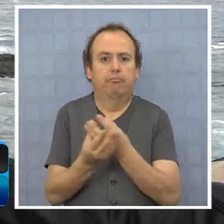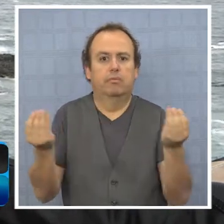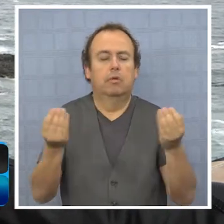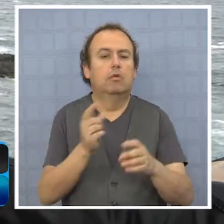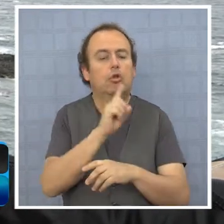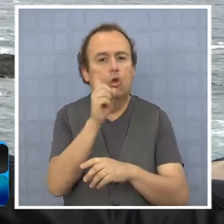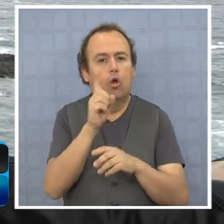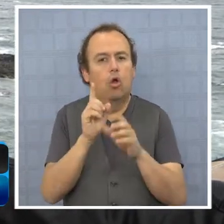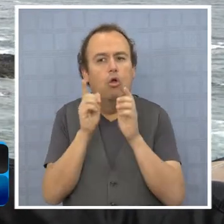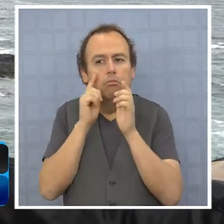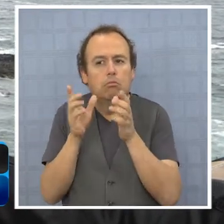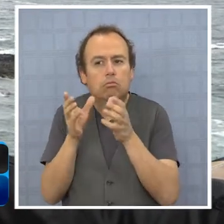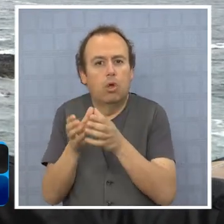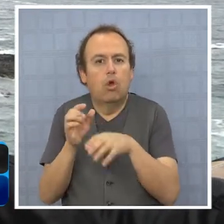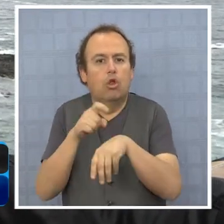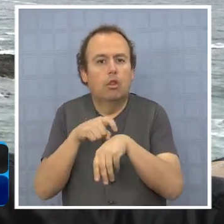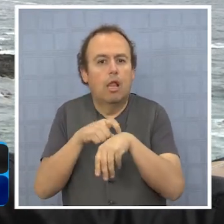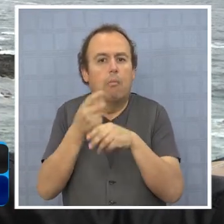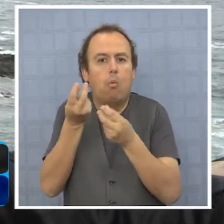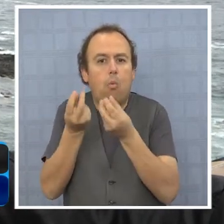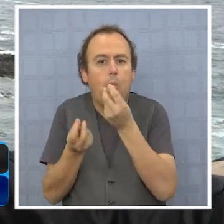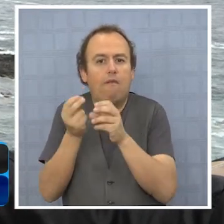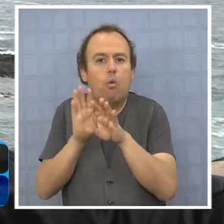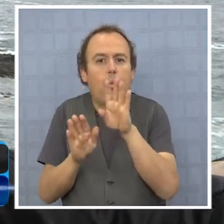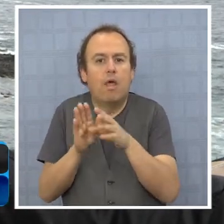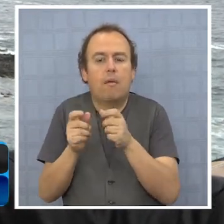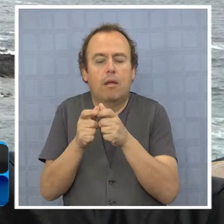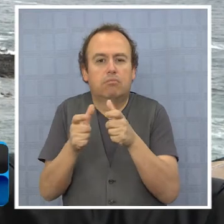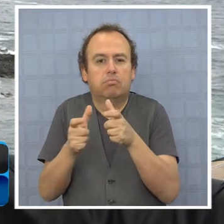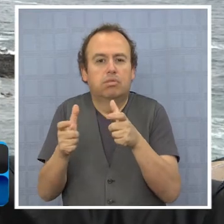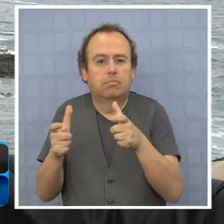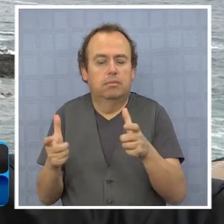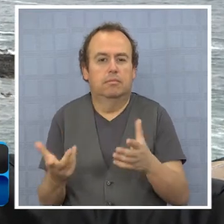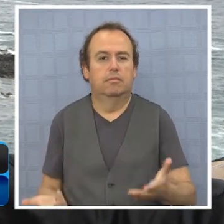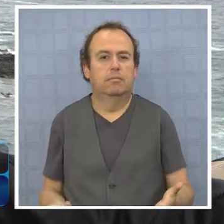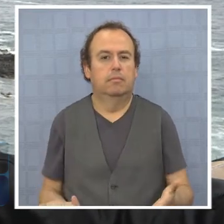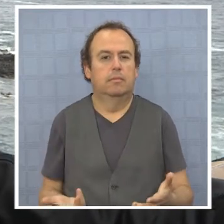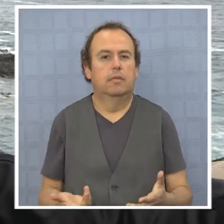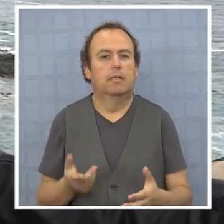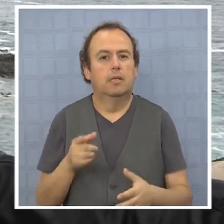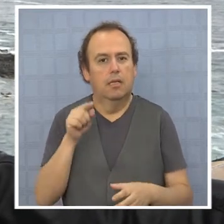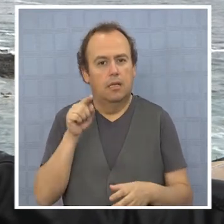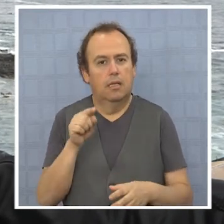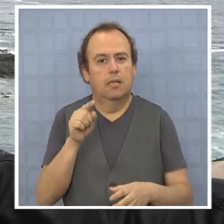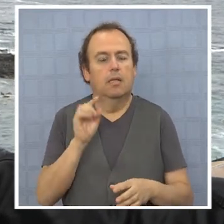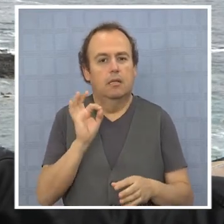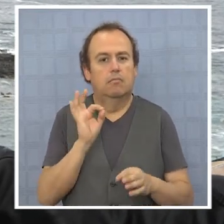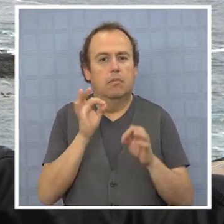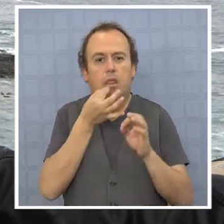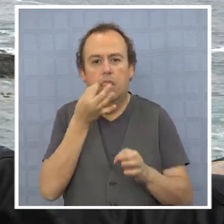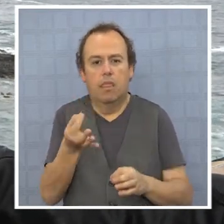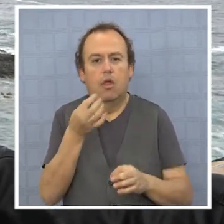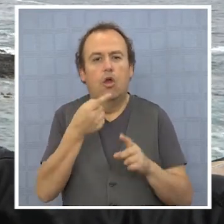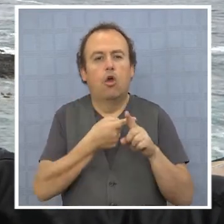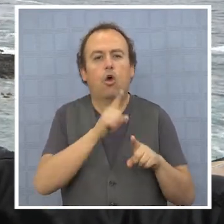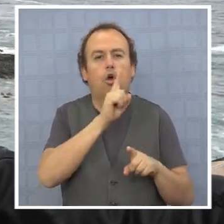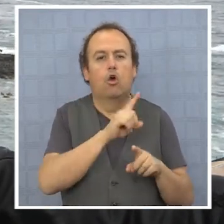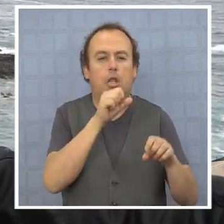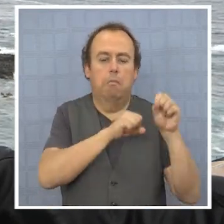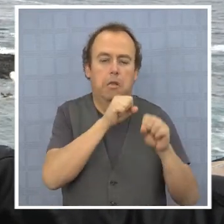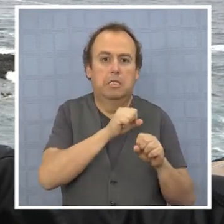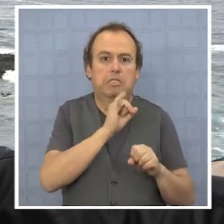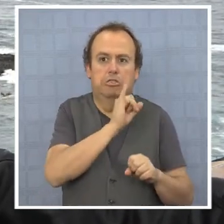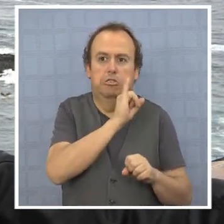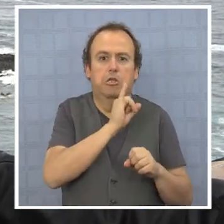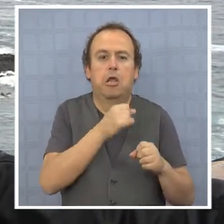pescar, etc. Todas las decisiones que hay en cuanto a la explotación pesquera, que recomiendan los científicos, esa sea la última palabra. Y después nos vengan otras instancias